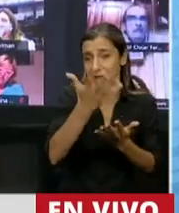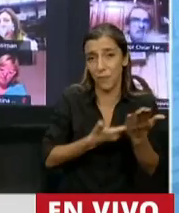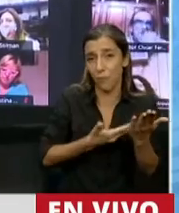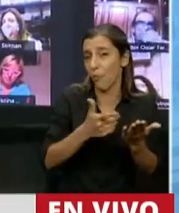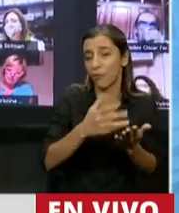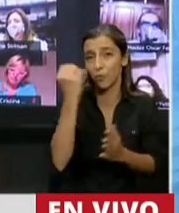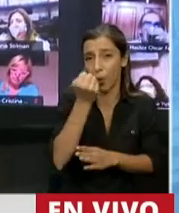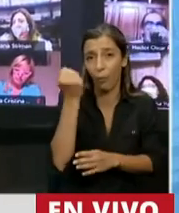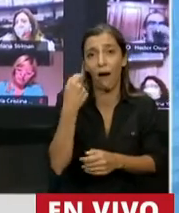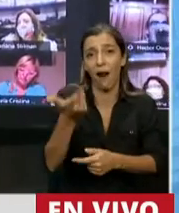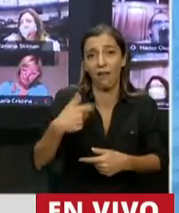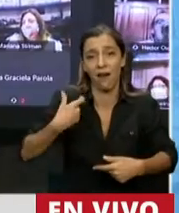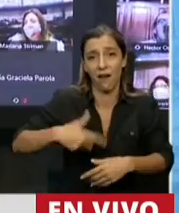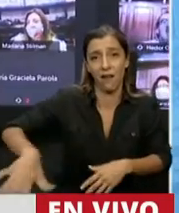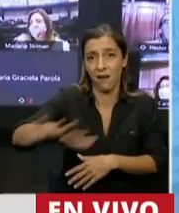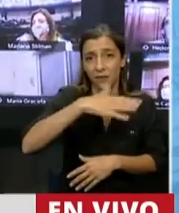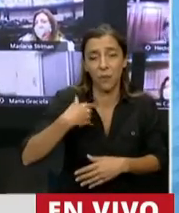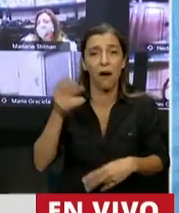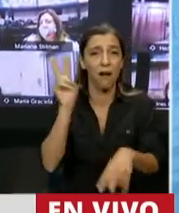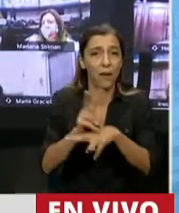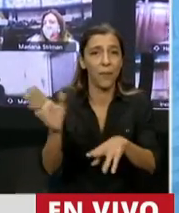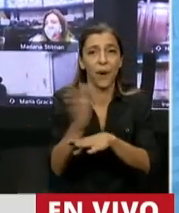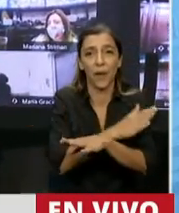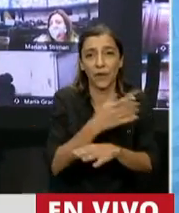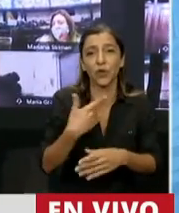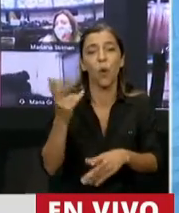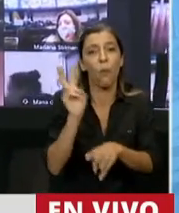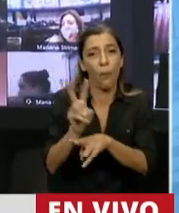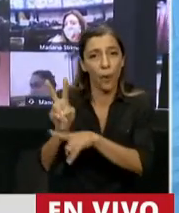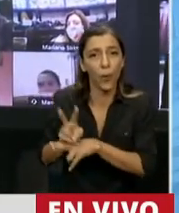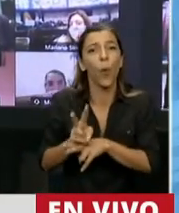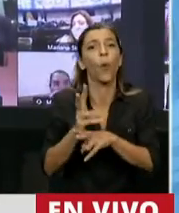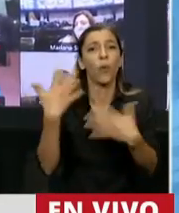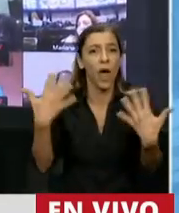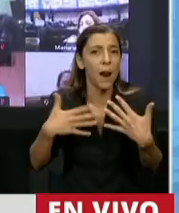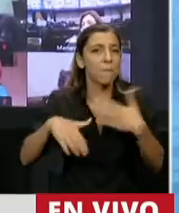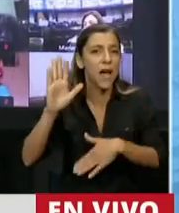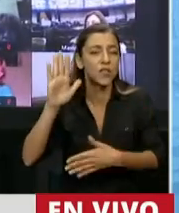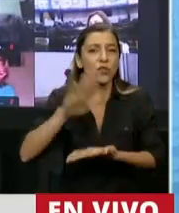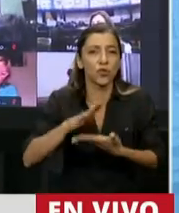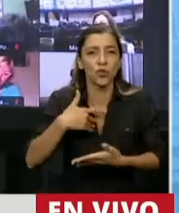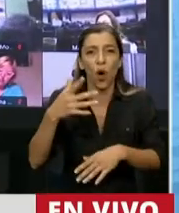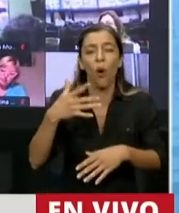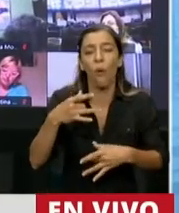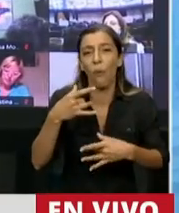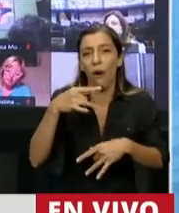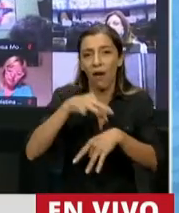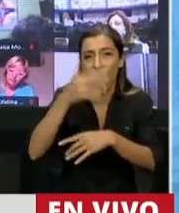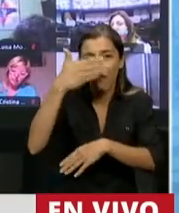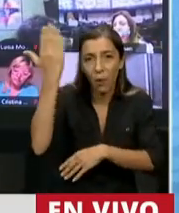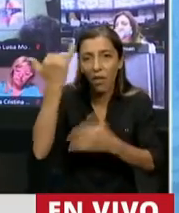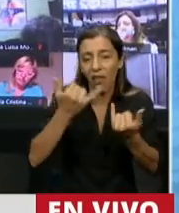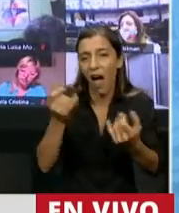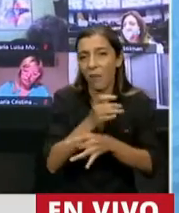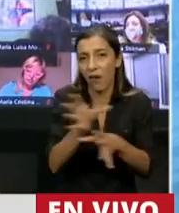la ciudadanía, una ley para prevenir la proliferación de las enfermedades no transmisibles, que es una de las primeras causas de